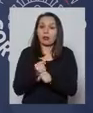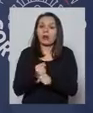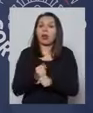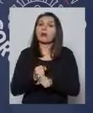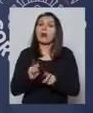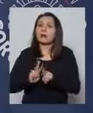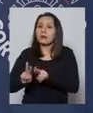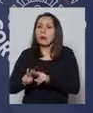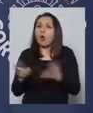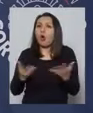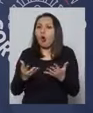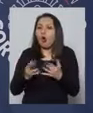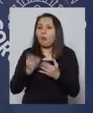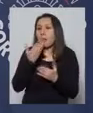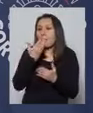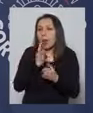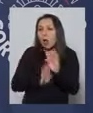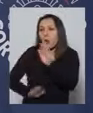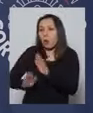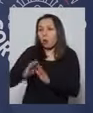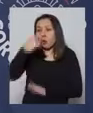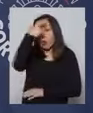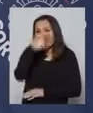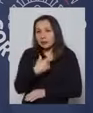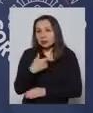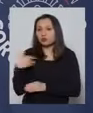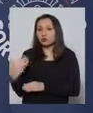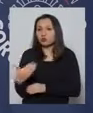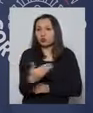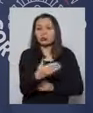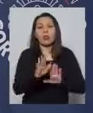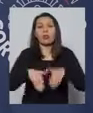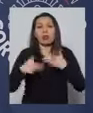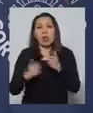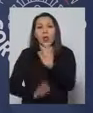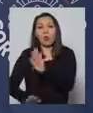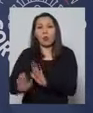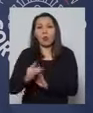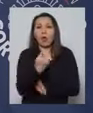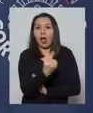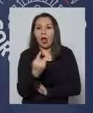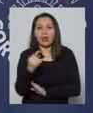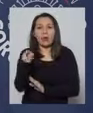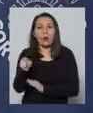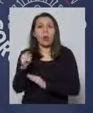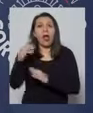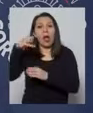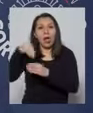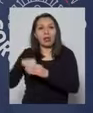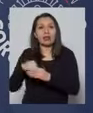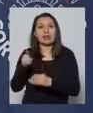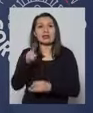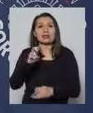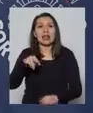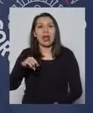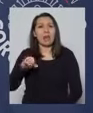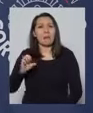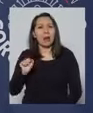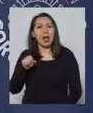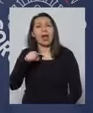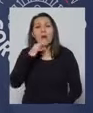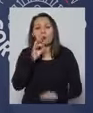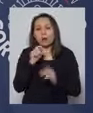fortalecer las medidas de protección personal. Se están implementando resguardos de protección personal en el Sename para evitar